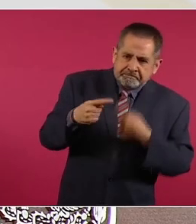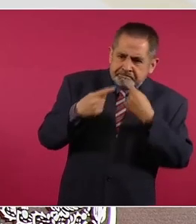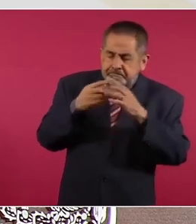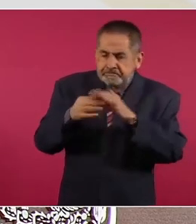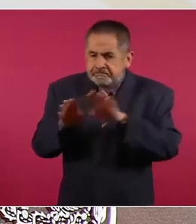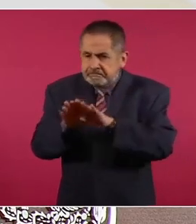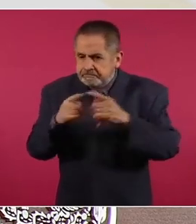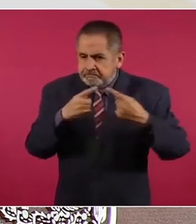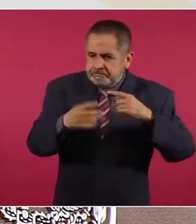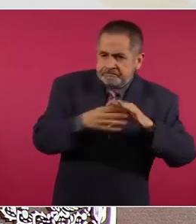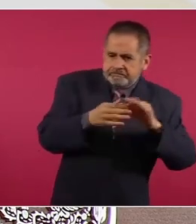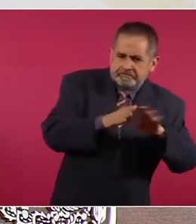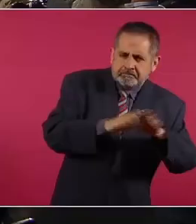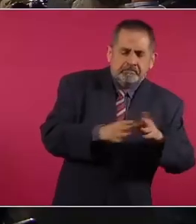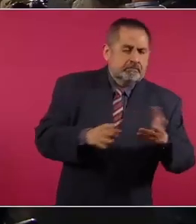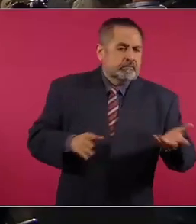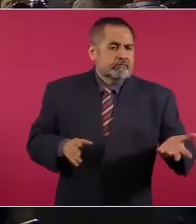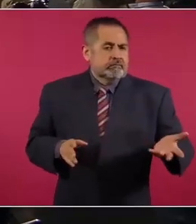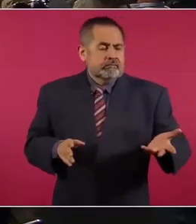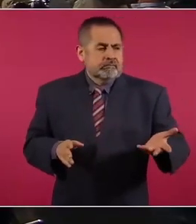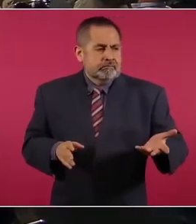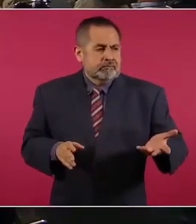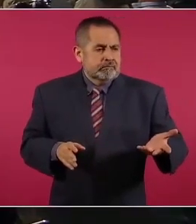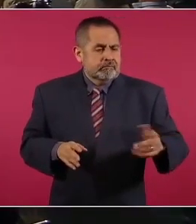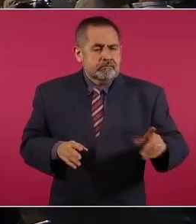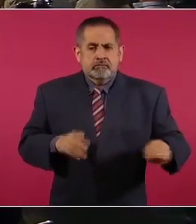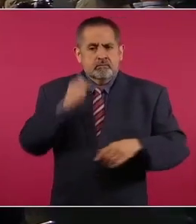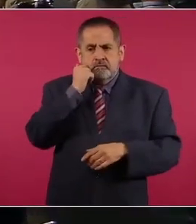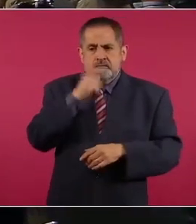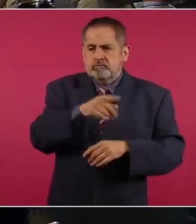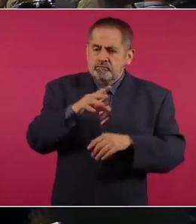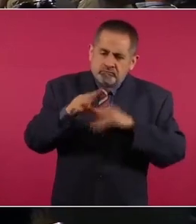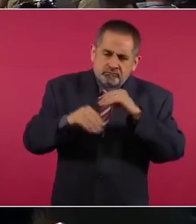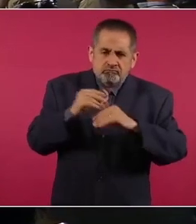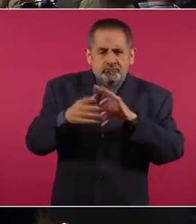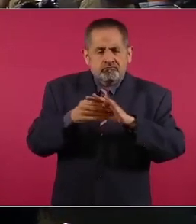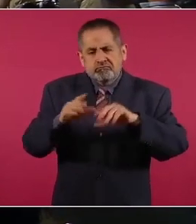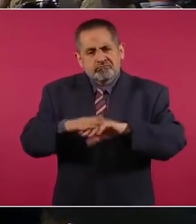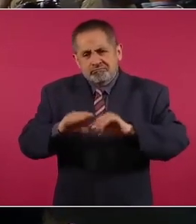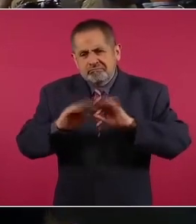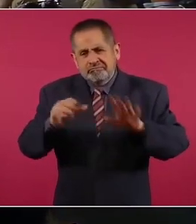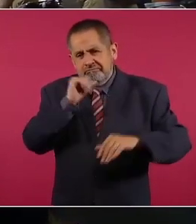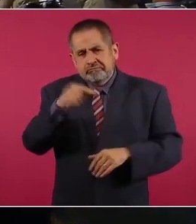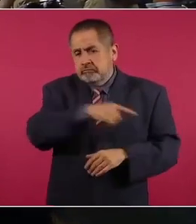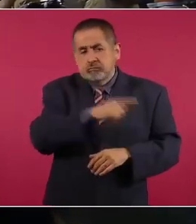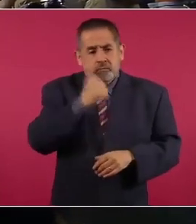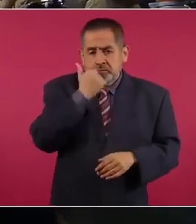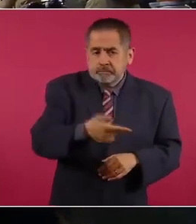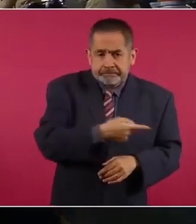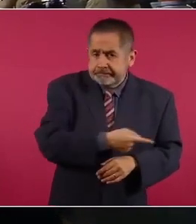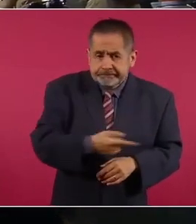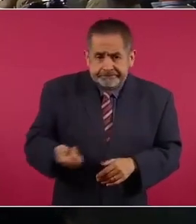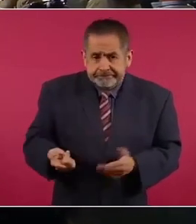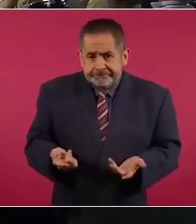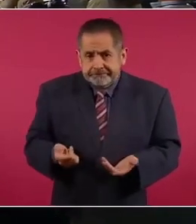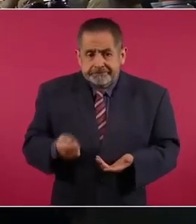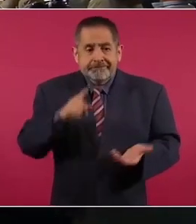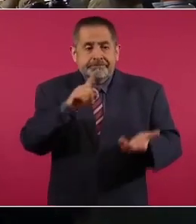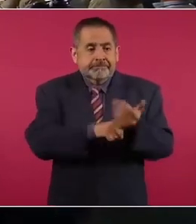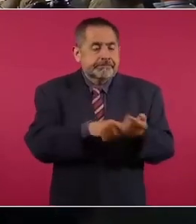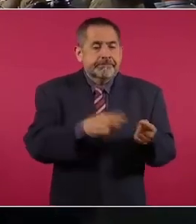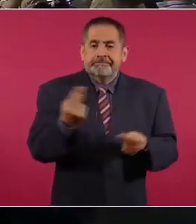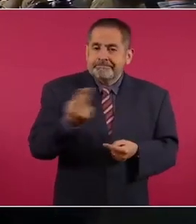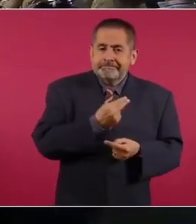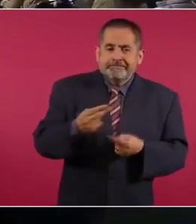que quisieran que nunca se aclarara nada que no se resolviera nada porque ellos viven de